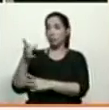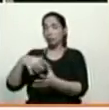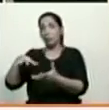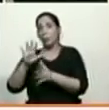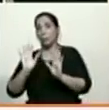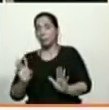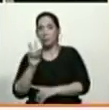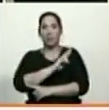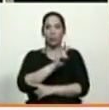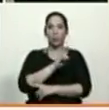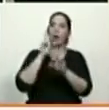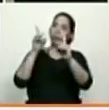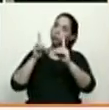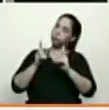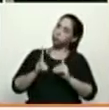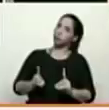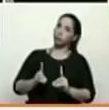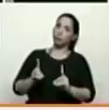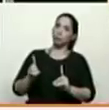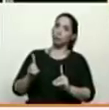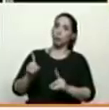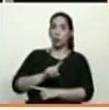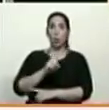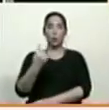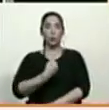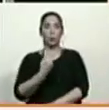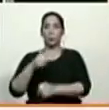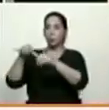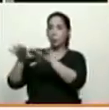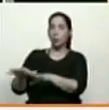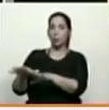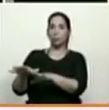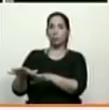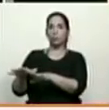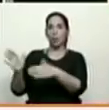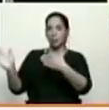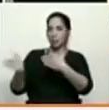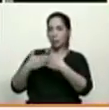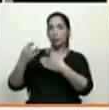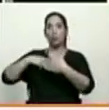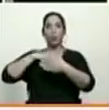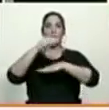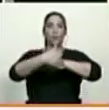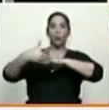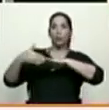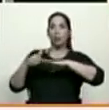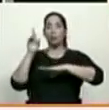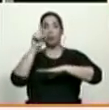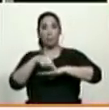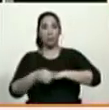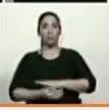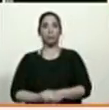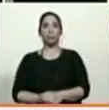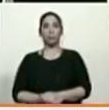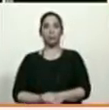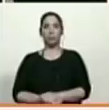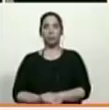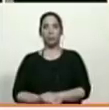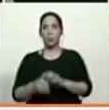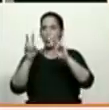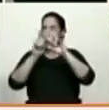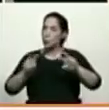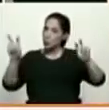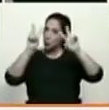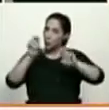Venezuela ha adoptado no solamente la suspensión y el cierre de nuestra frontera, sino también poner bajo revisión,